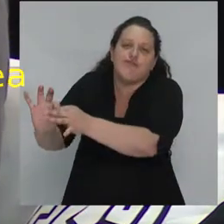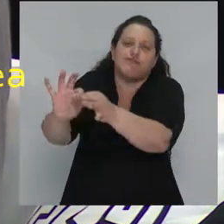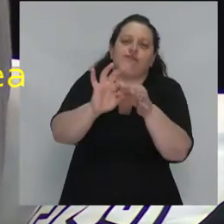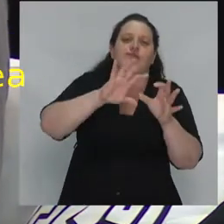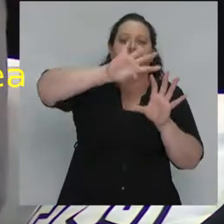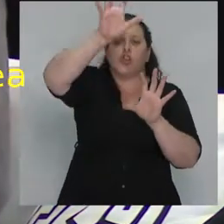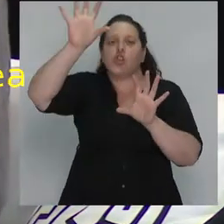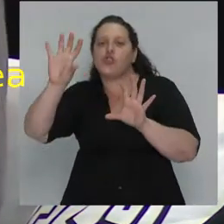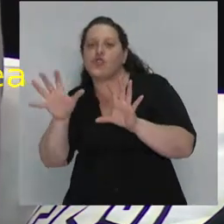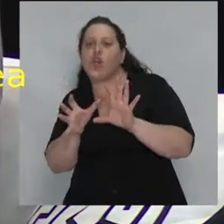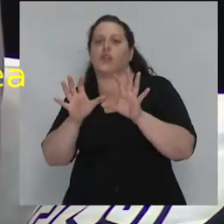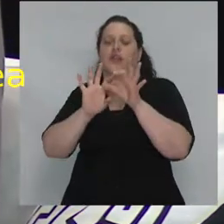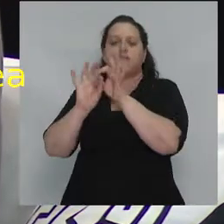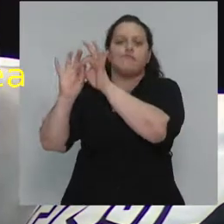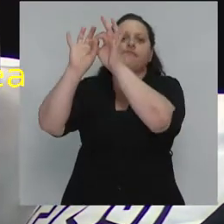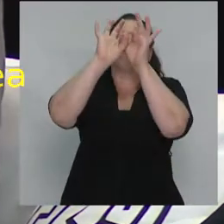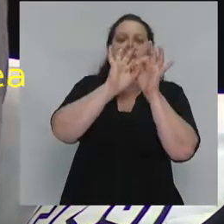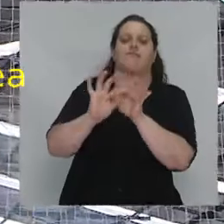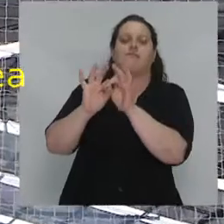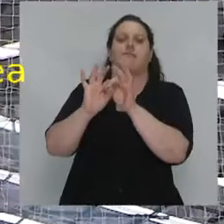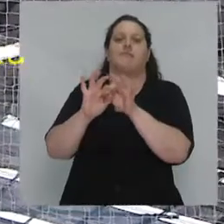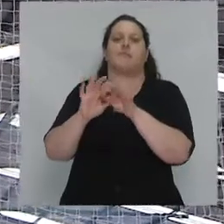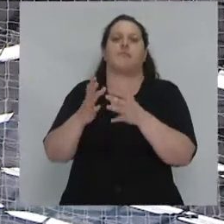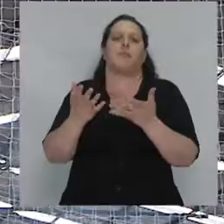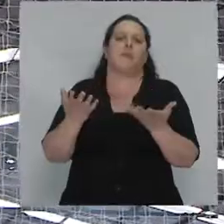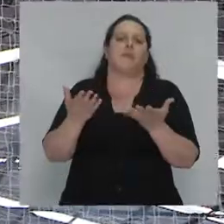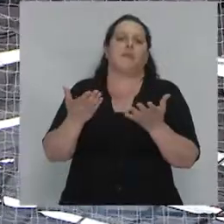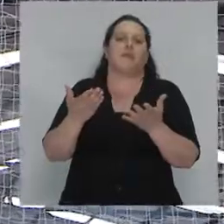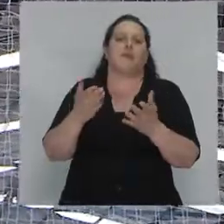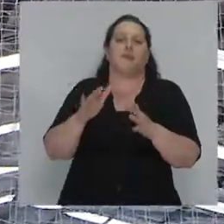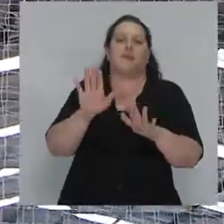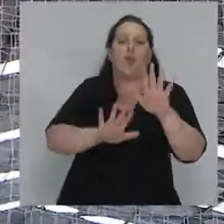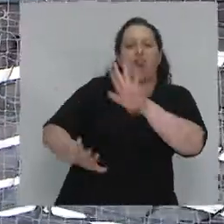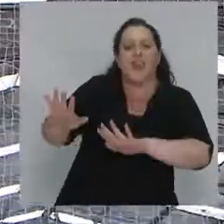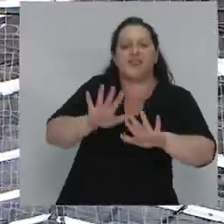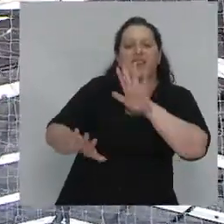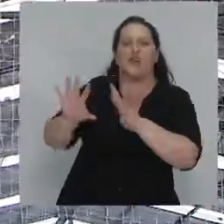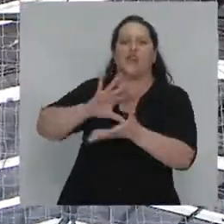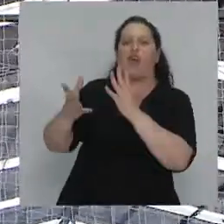basado en principios neoliberales del mercado.